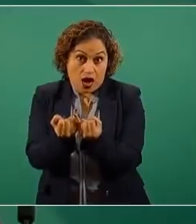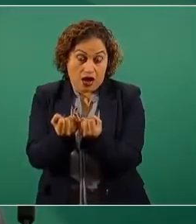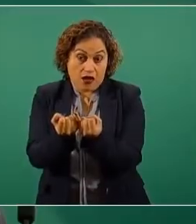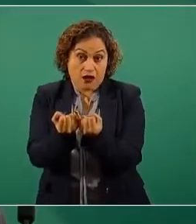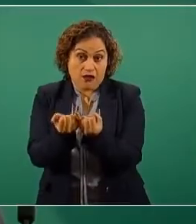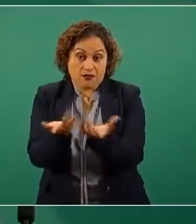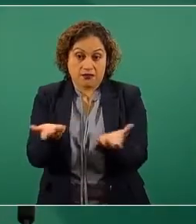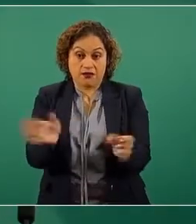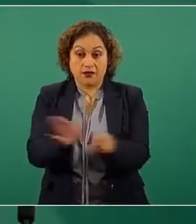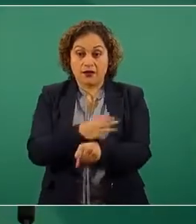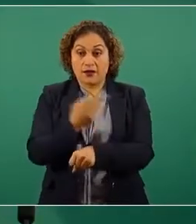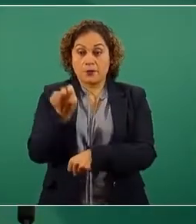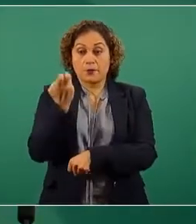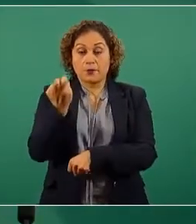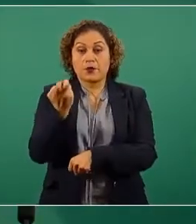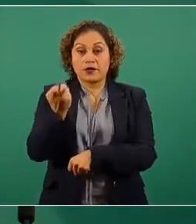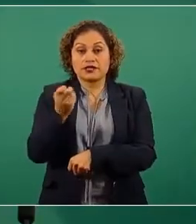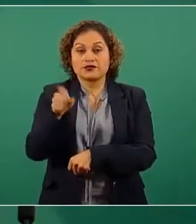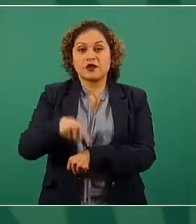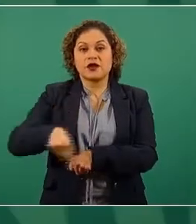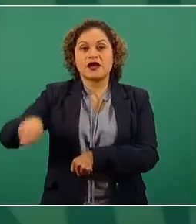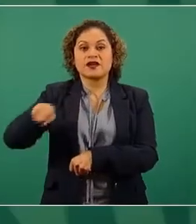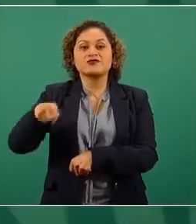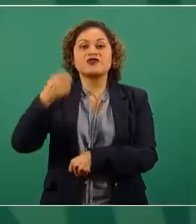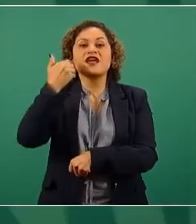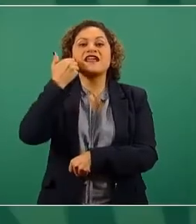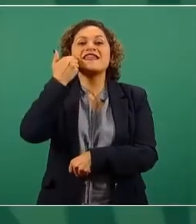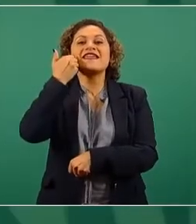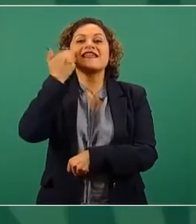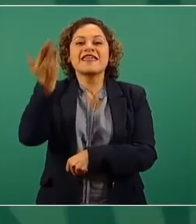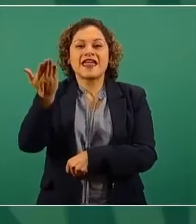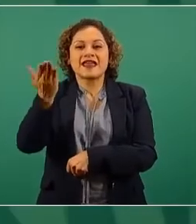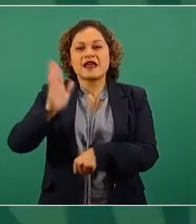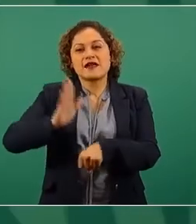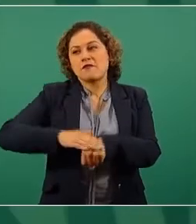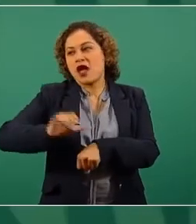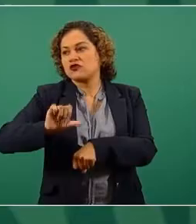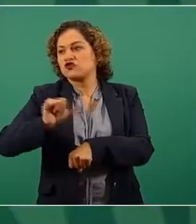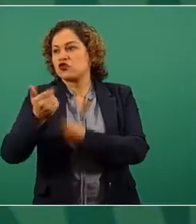ganar la mayoría en el Congreso.